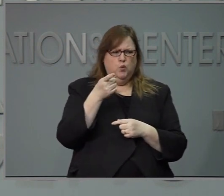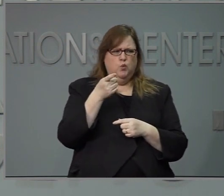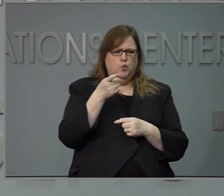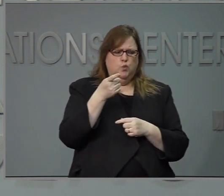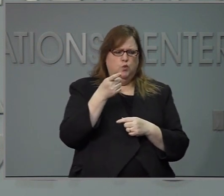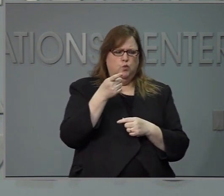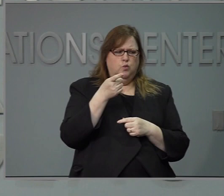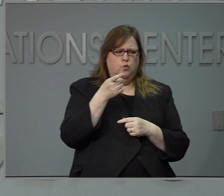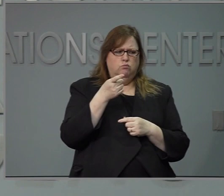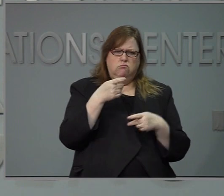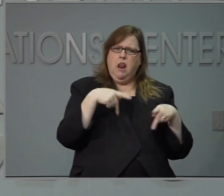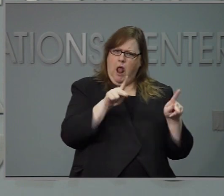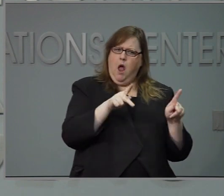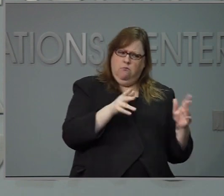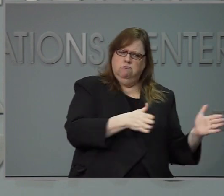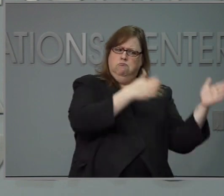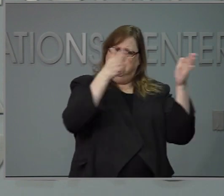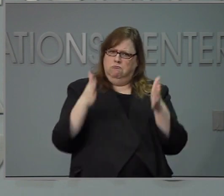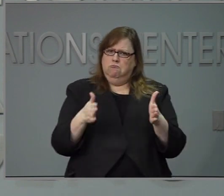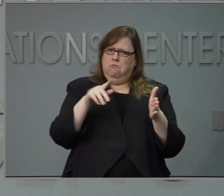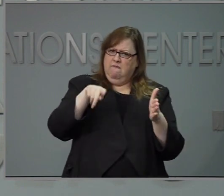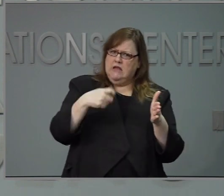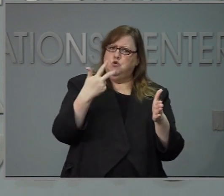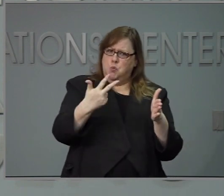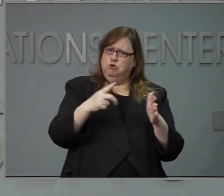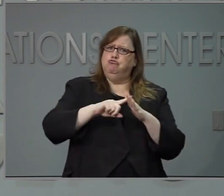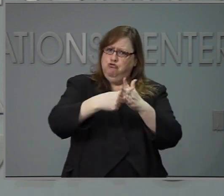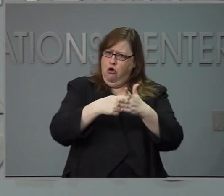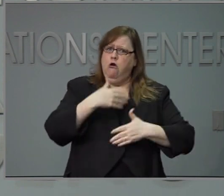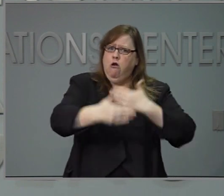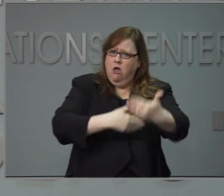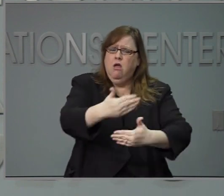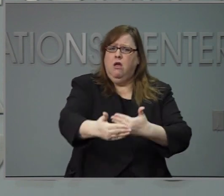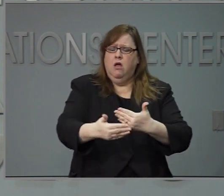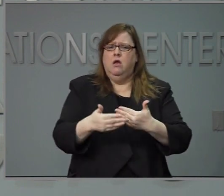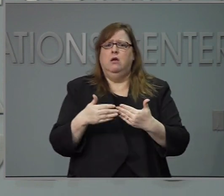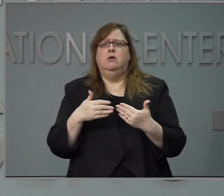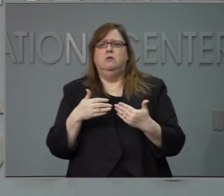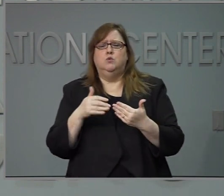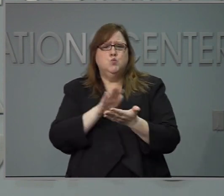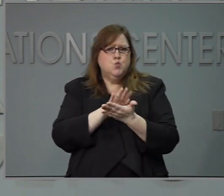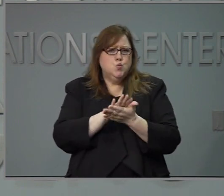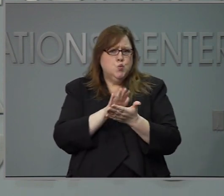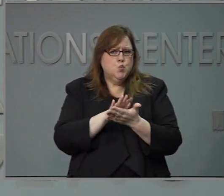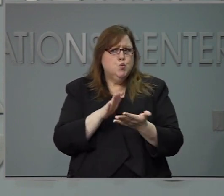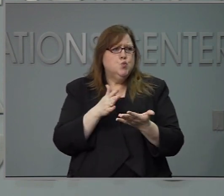Hay restricciones distintas para las escuelas. ¿En cuántas restricciones?